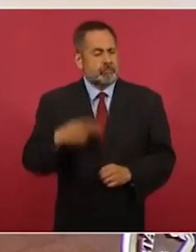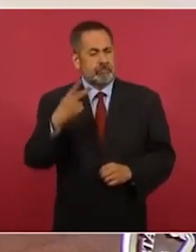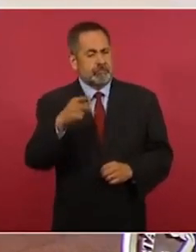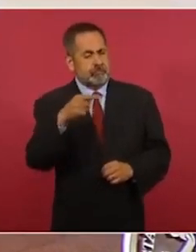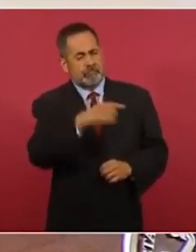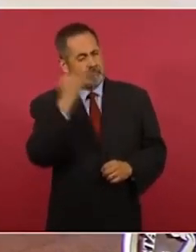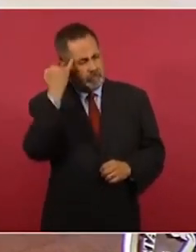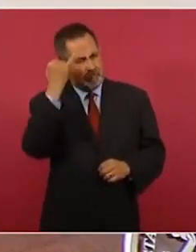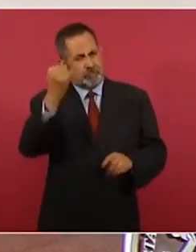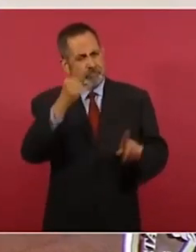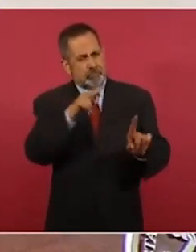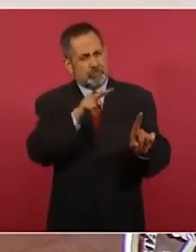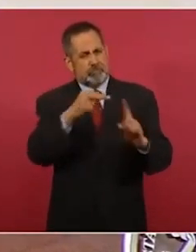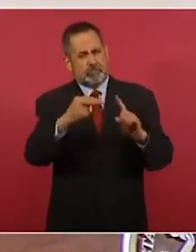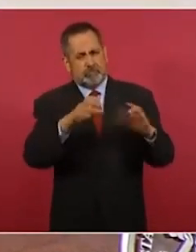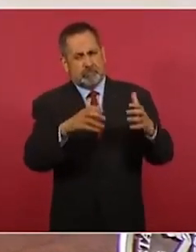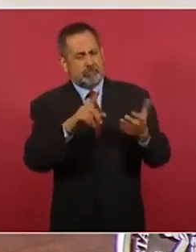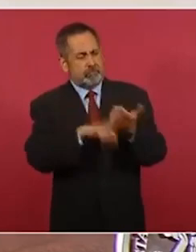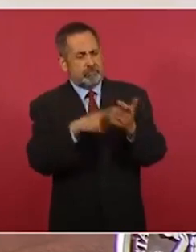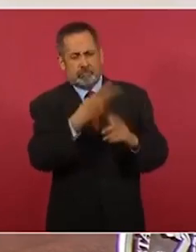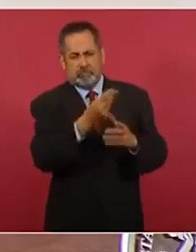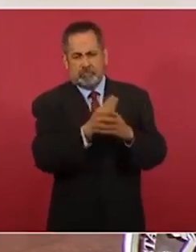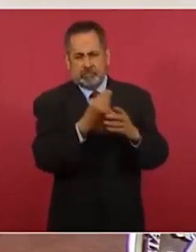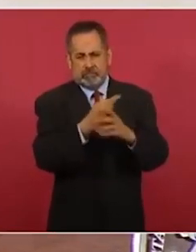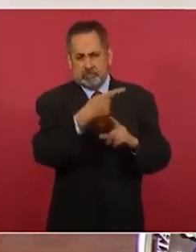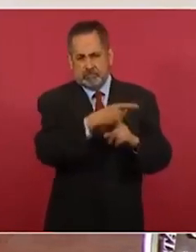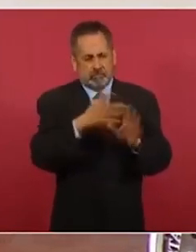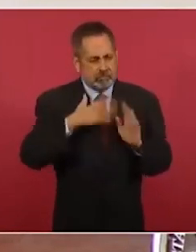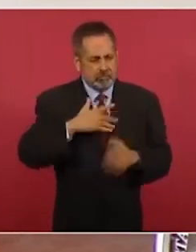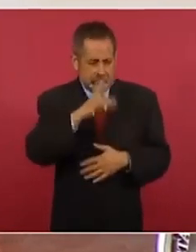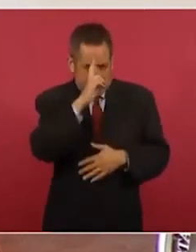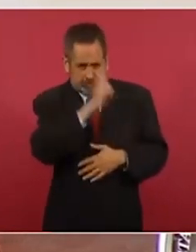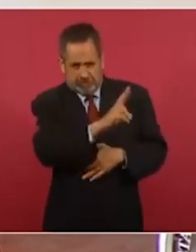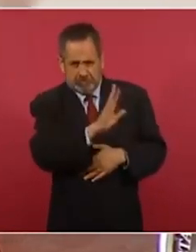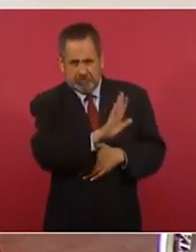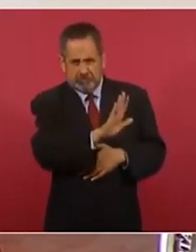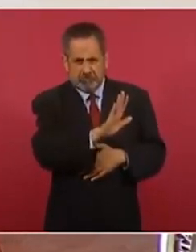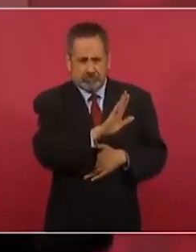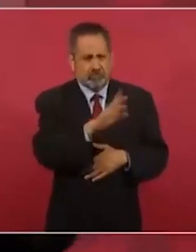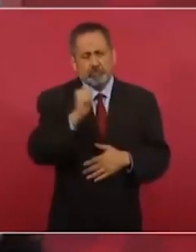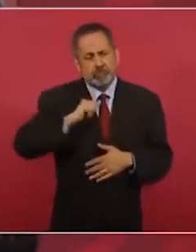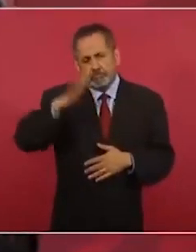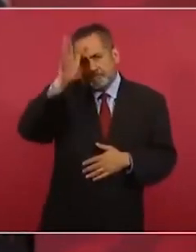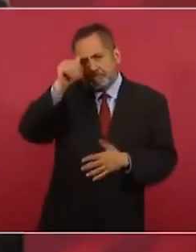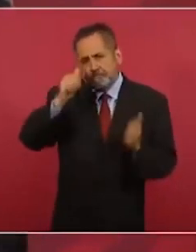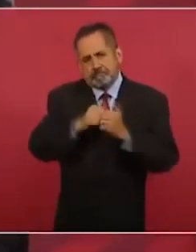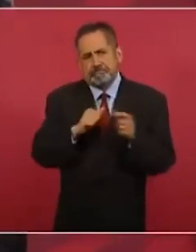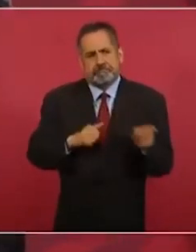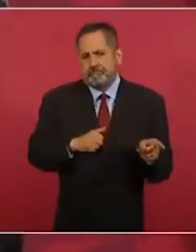visión que yo respeto, pero no comparto.